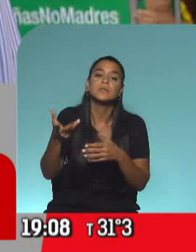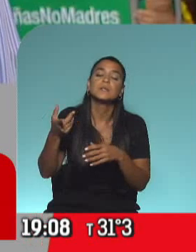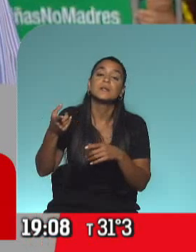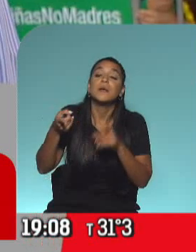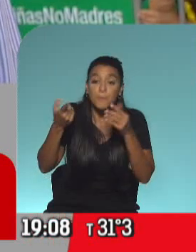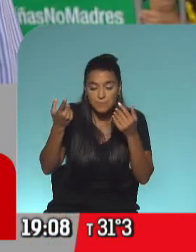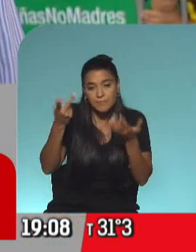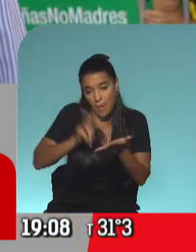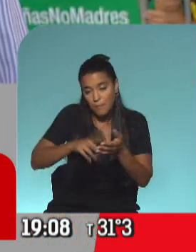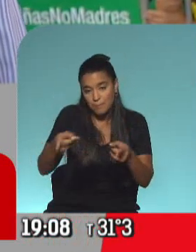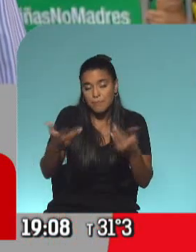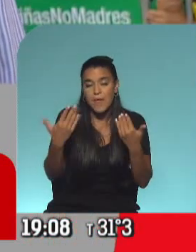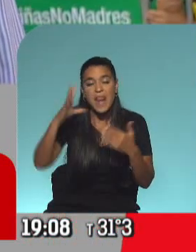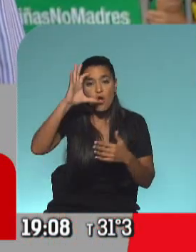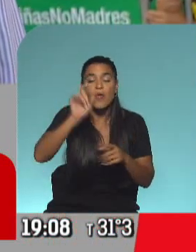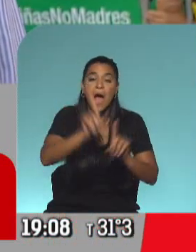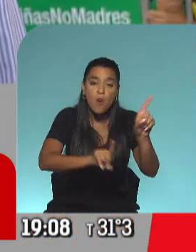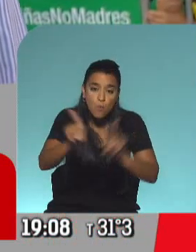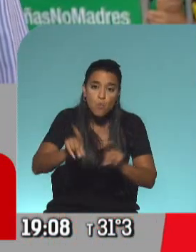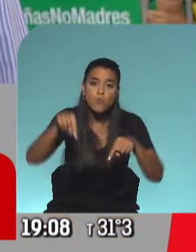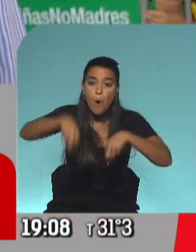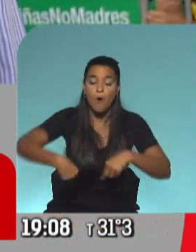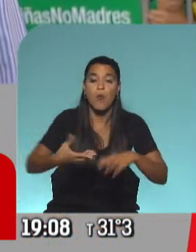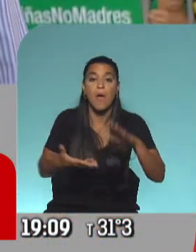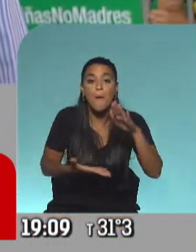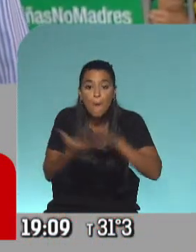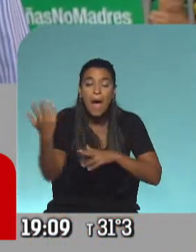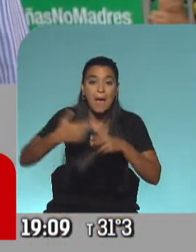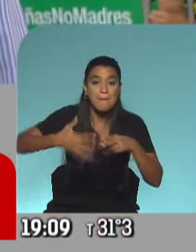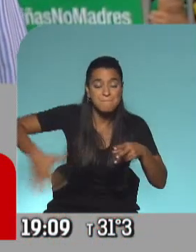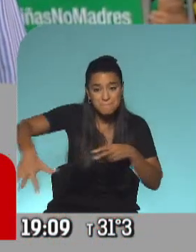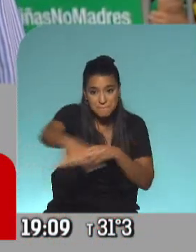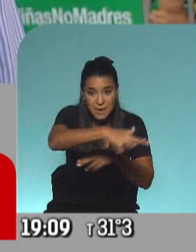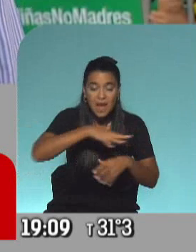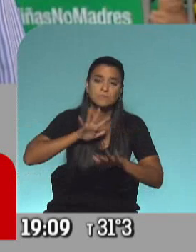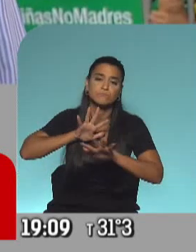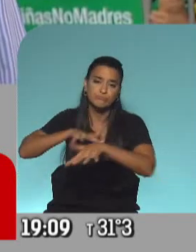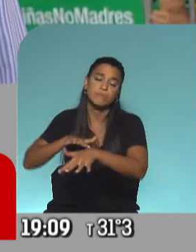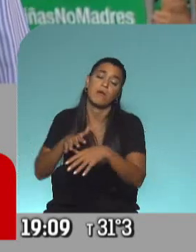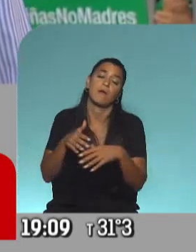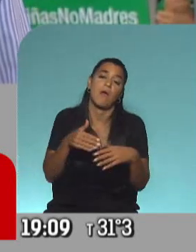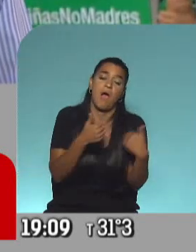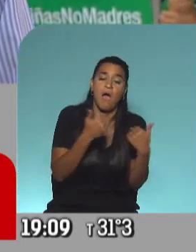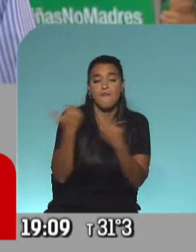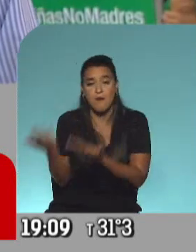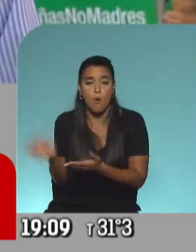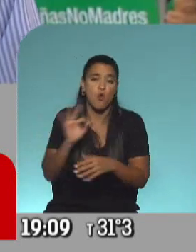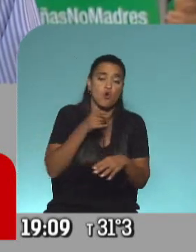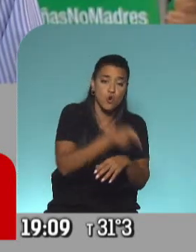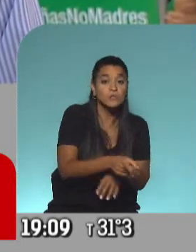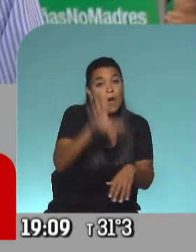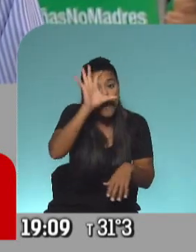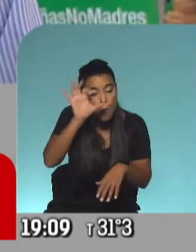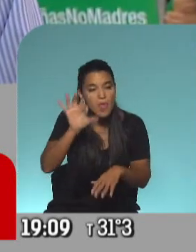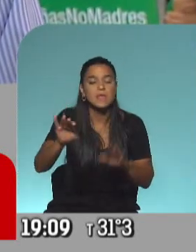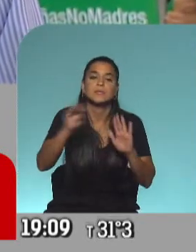no viene mal recordar, para aquellos que están saliendo a la plaza, para aquellos que están saliendo a manifestarse a favor o en contra, recuerden hacerlo con las medidas